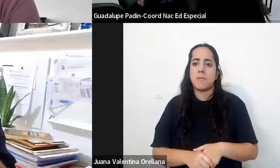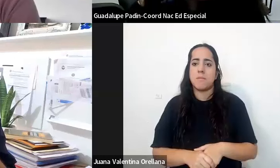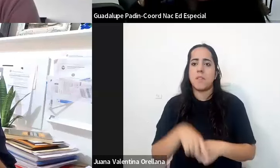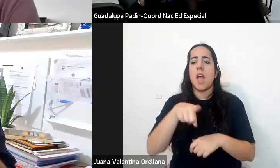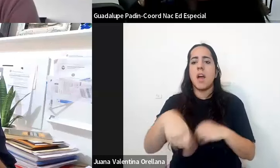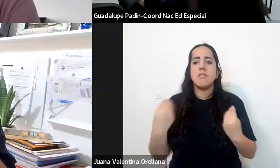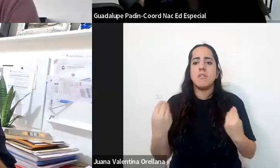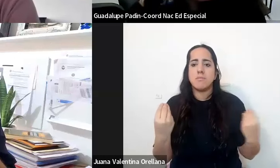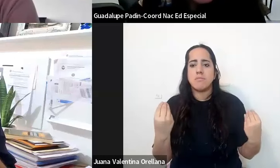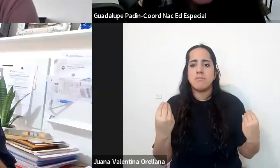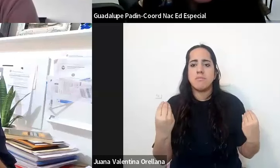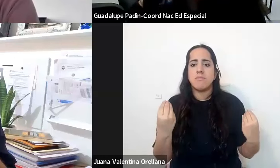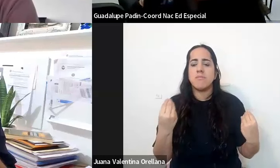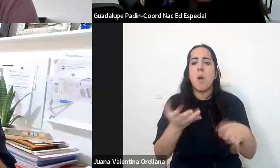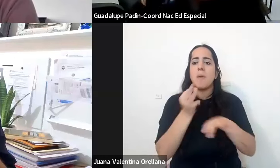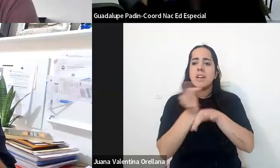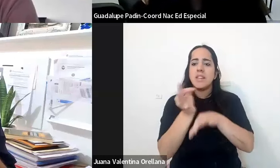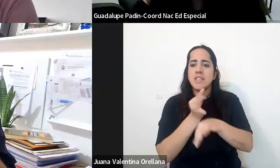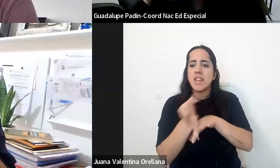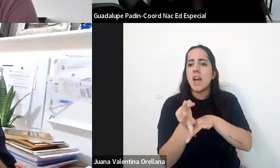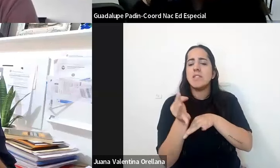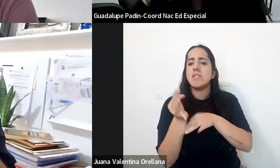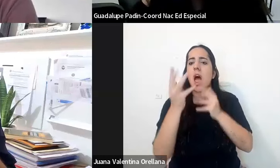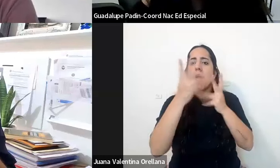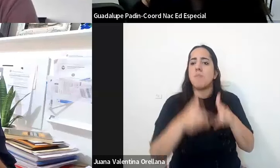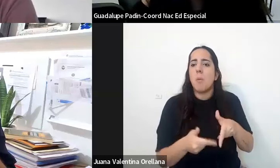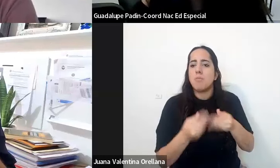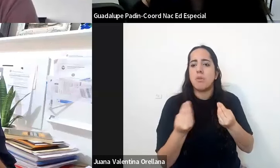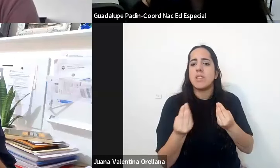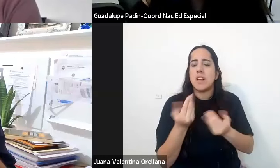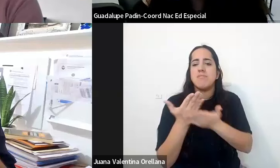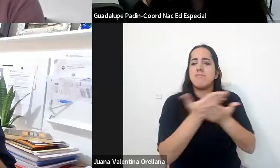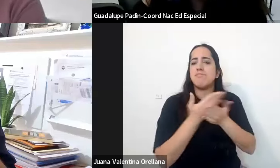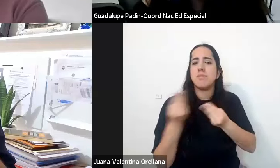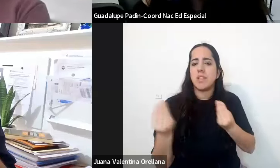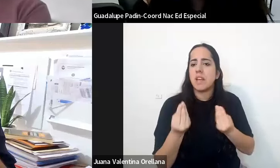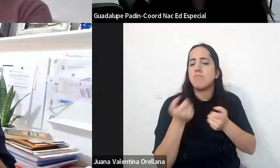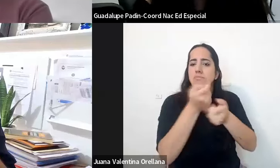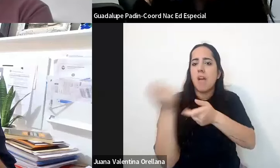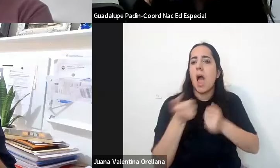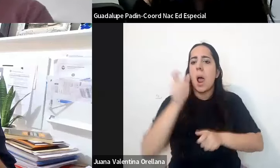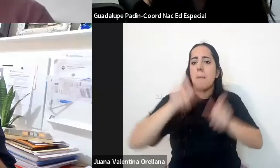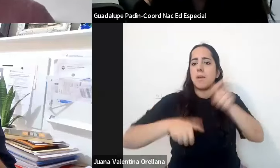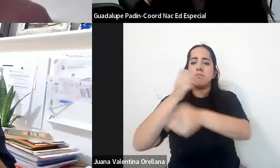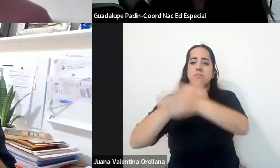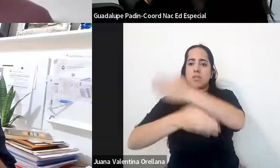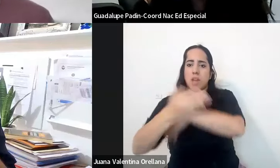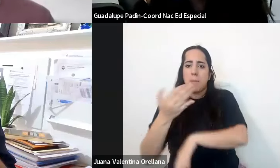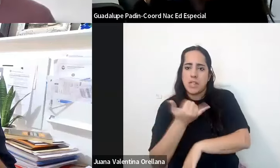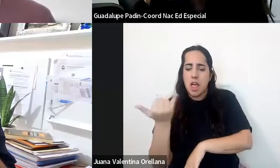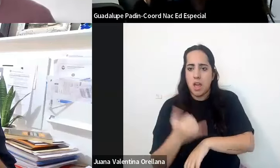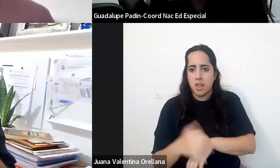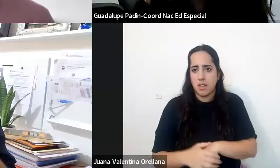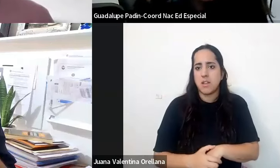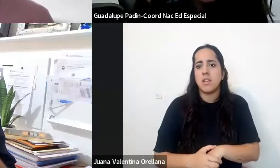con la enseñanza qué propuestas se les da a los estudiantes con discapacidad tanto en las escuelas